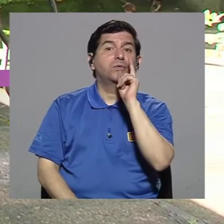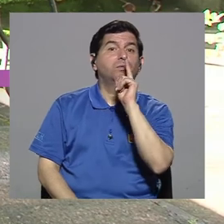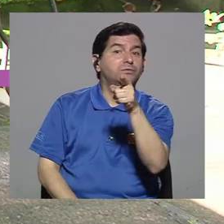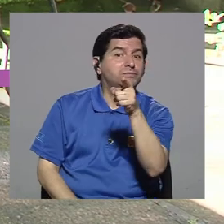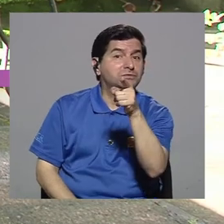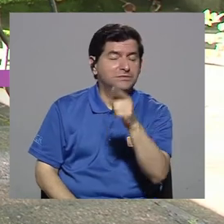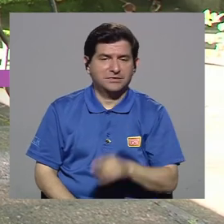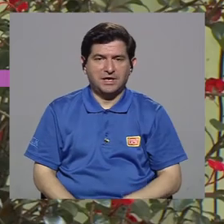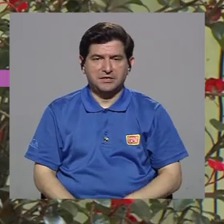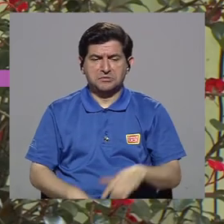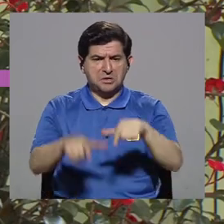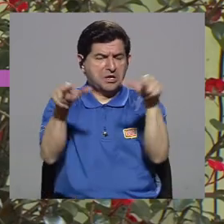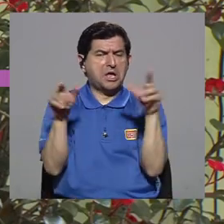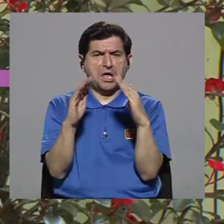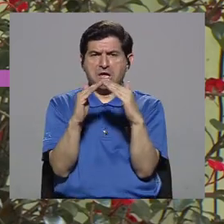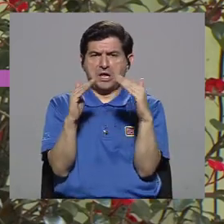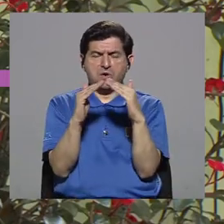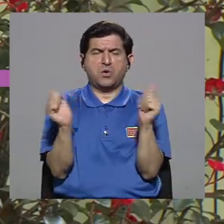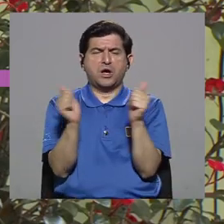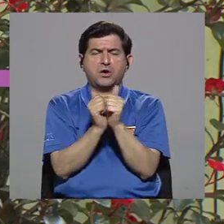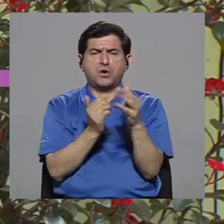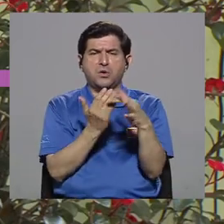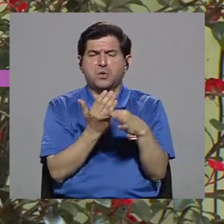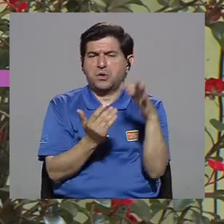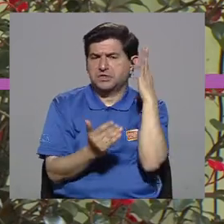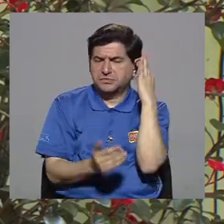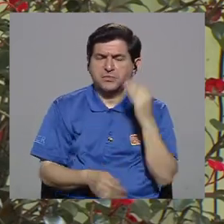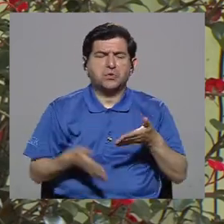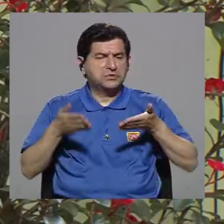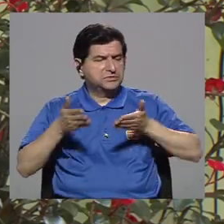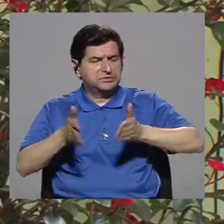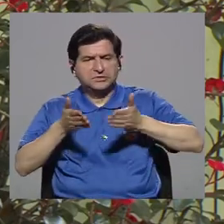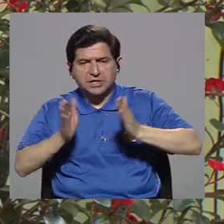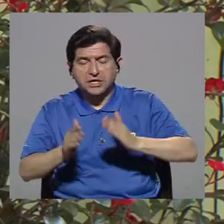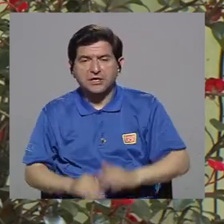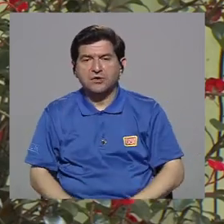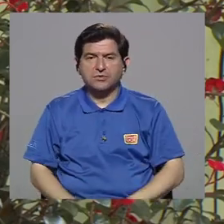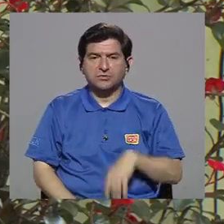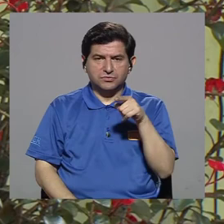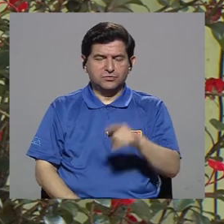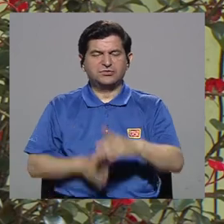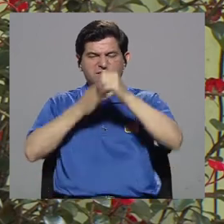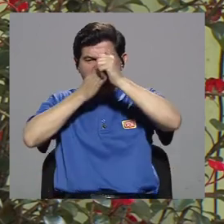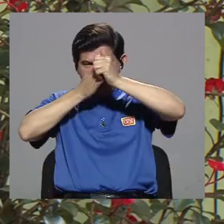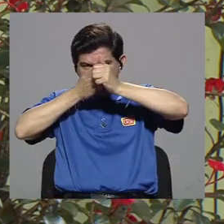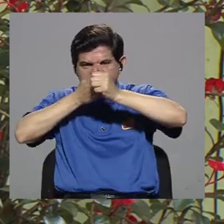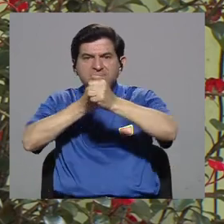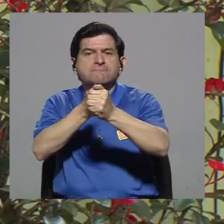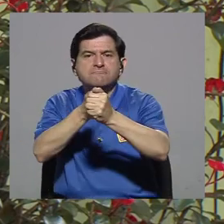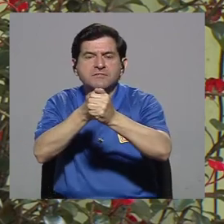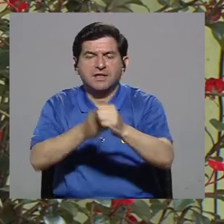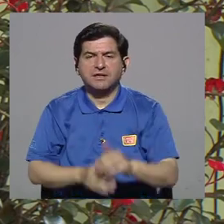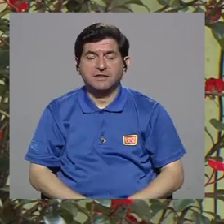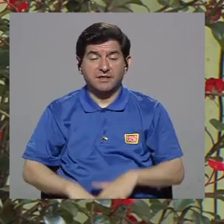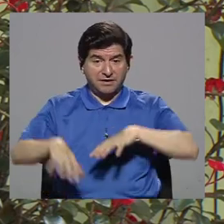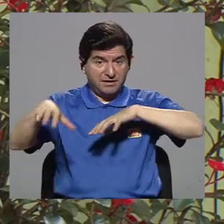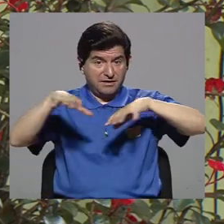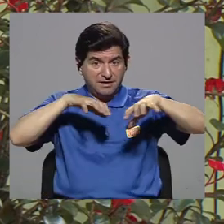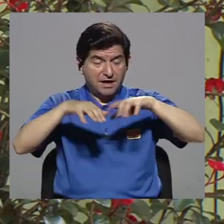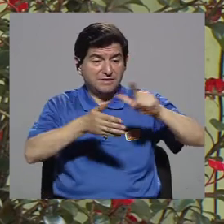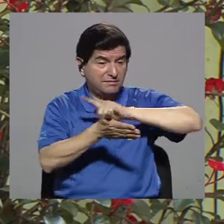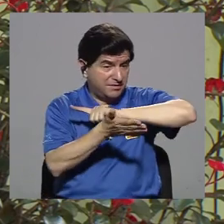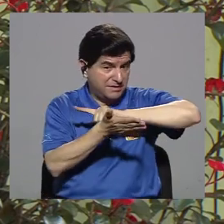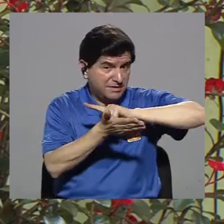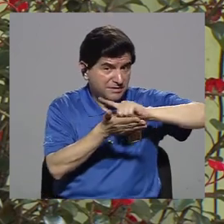a donde vive, con su esposa, con sus hijos, tome el liderazgo, porque esta actividad de limpiar